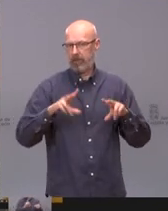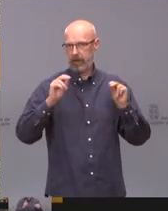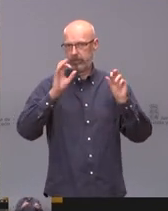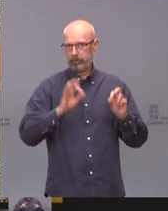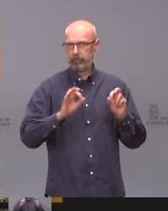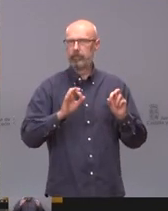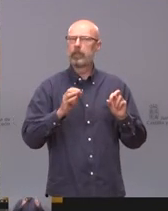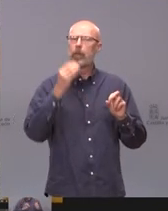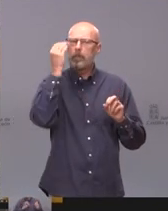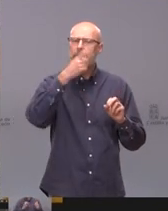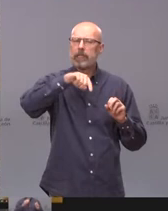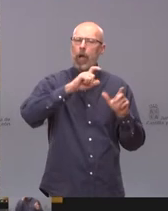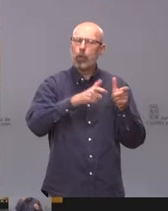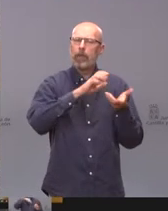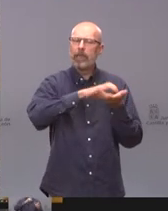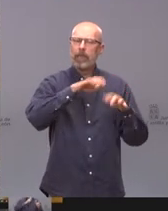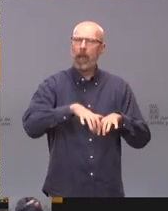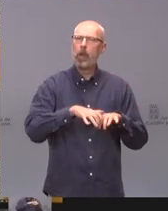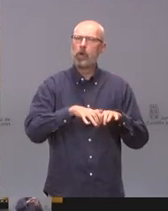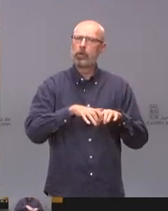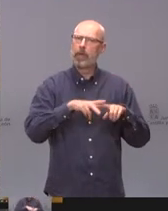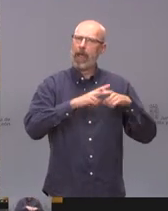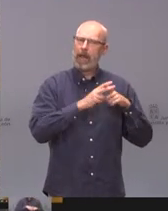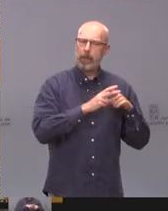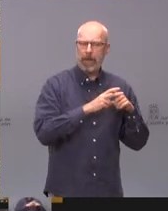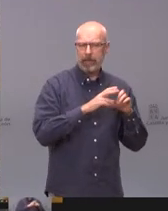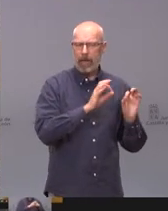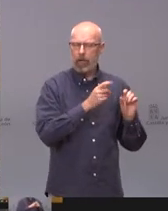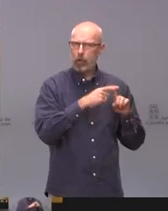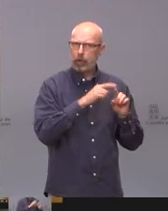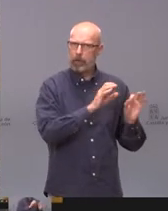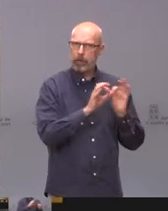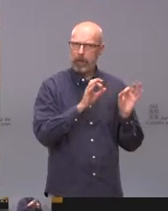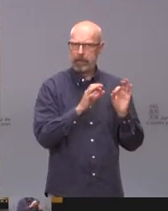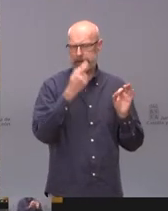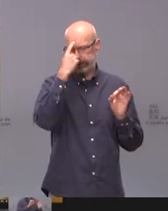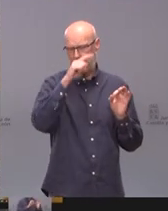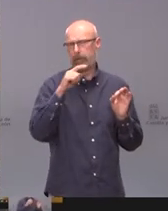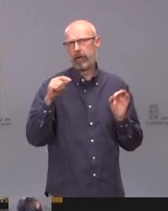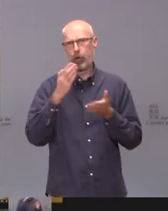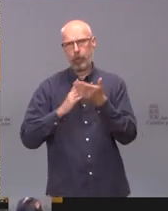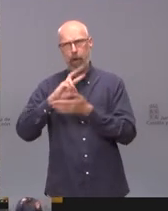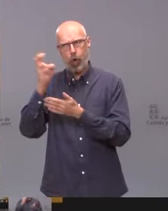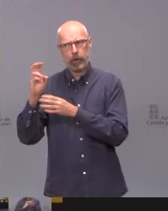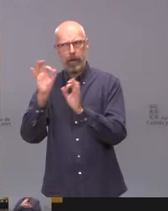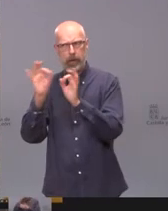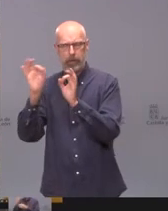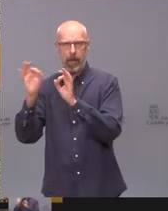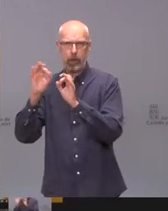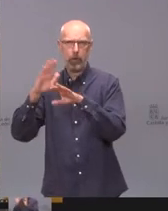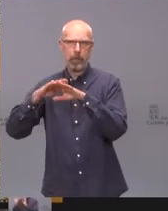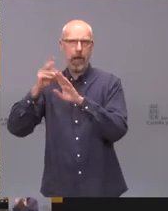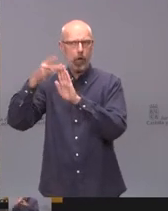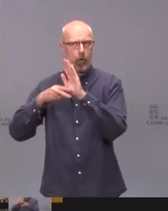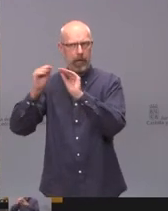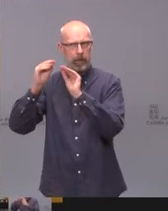ustedes ya que va a utilizar todas las herramientas, se está preparando, salía este fin de semana que algunas comunidades sí lo estaban haciendo, para adaptar su normativa con vistas a que si hay que